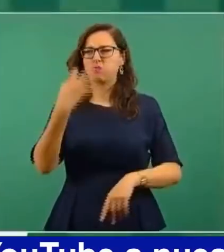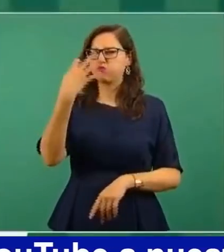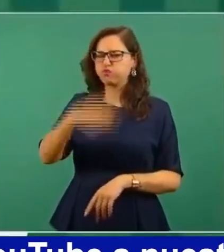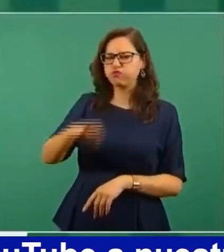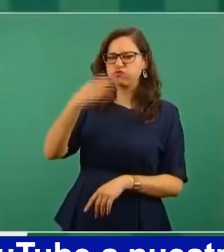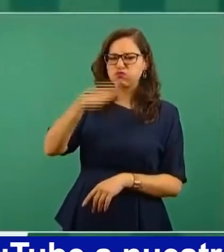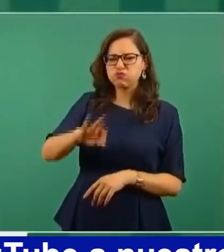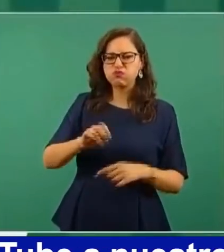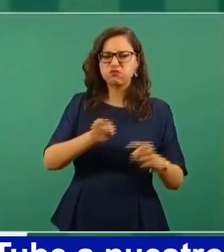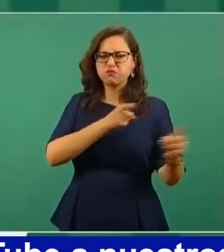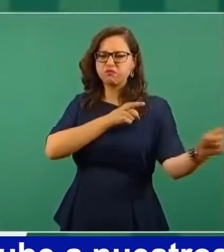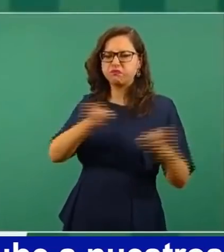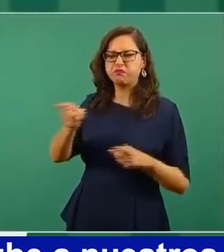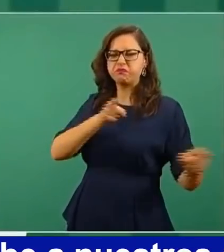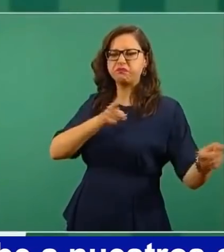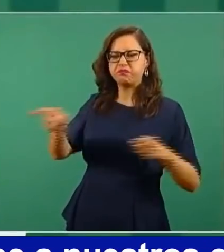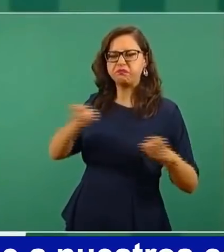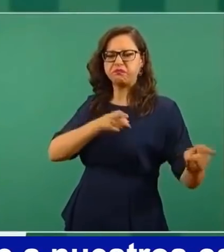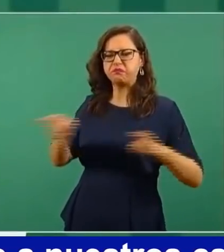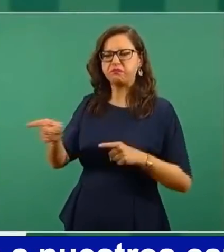se le revierte